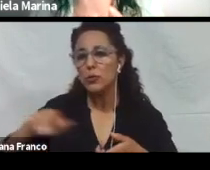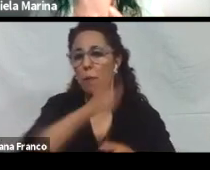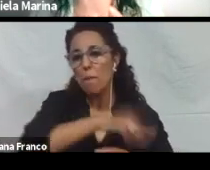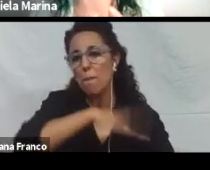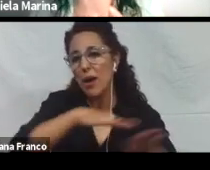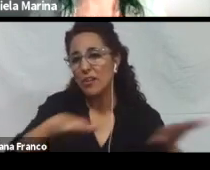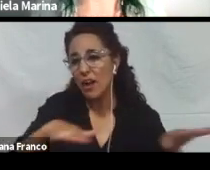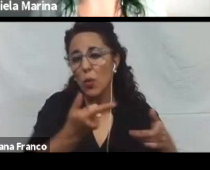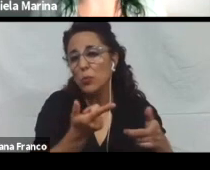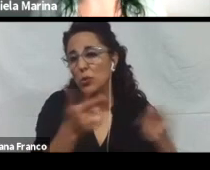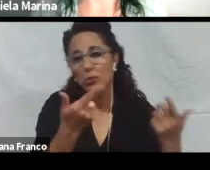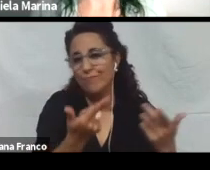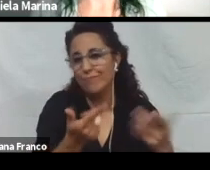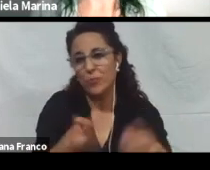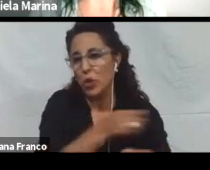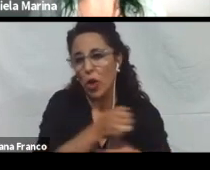ejemplo, el mouse.